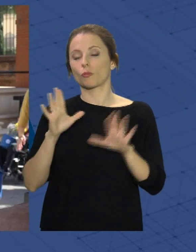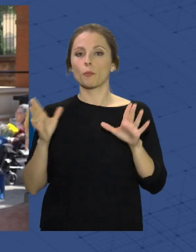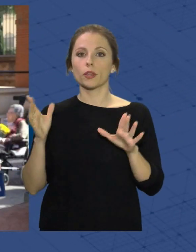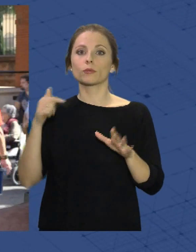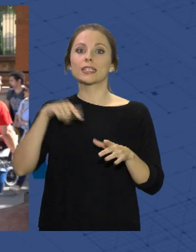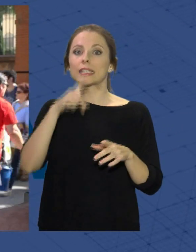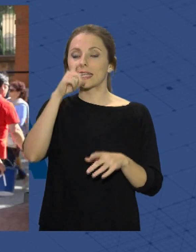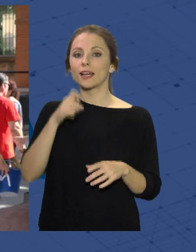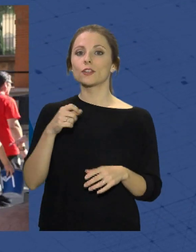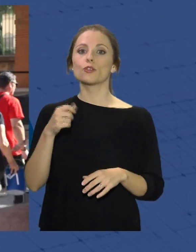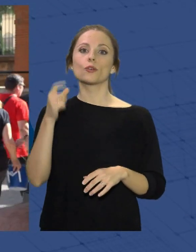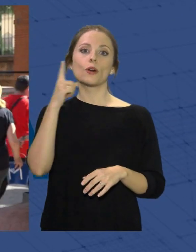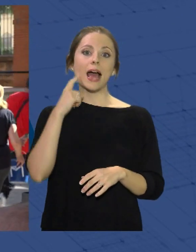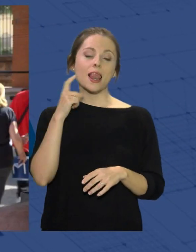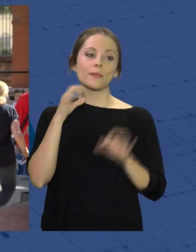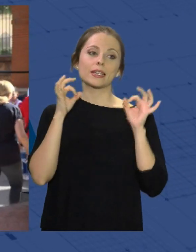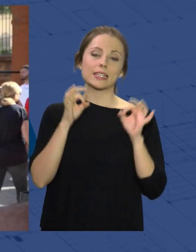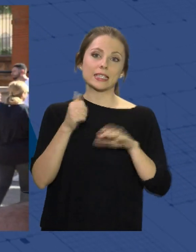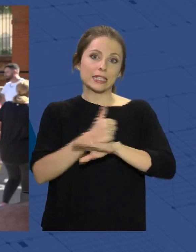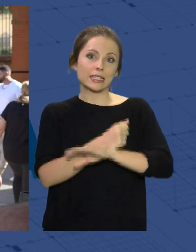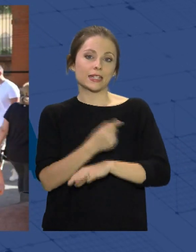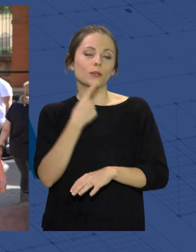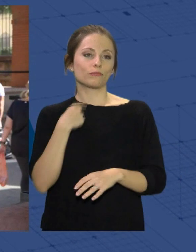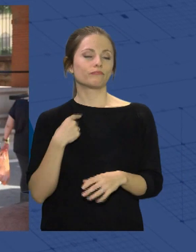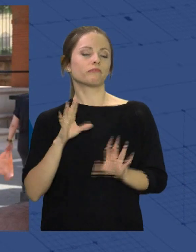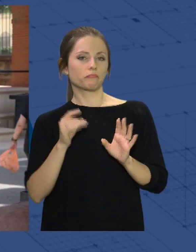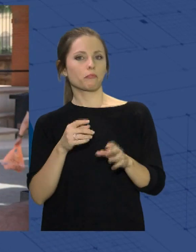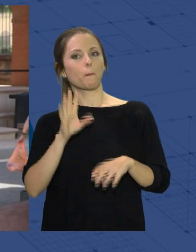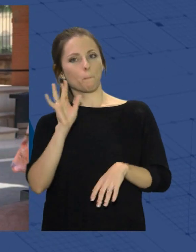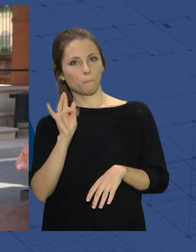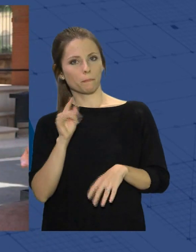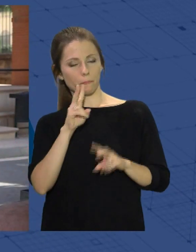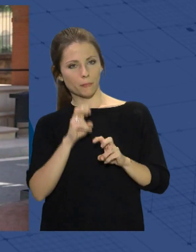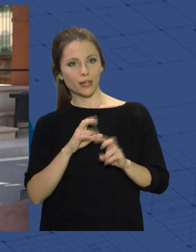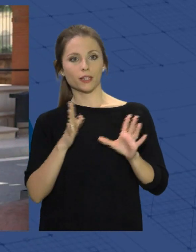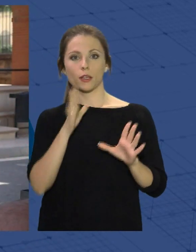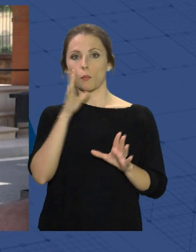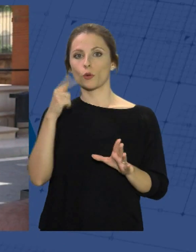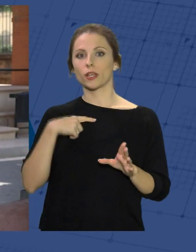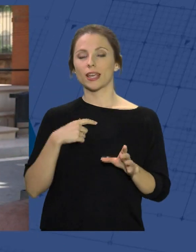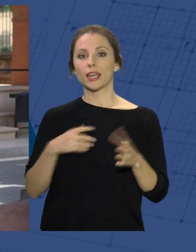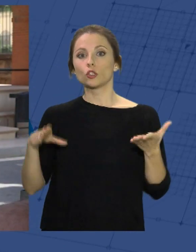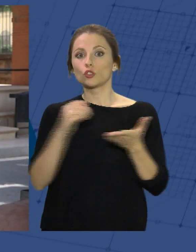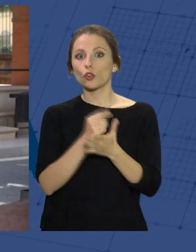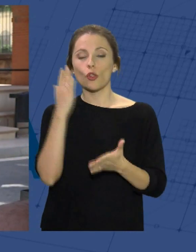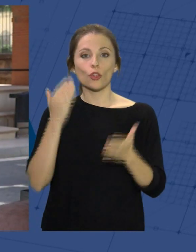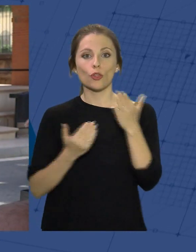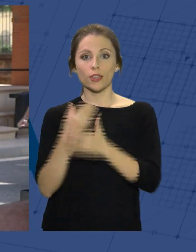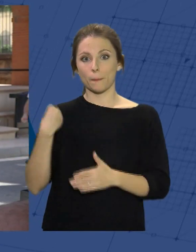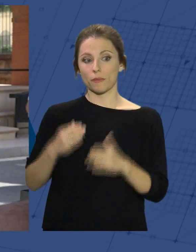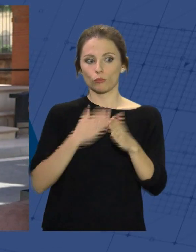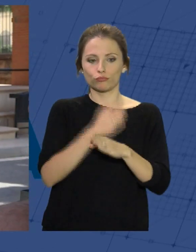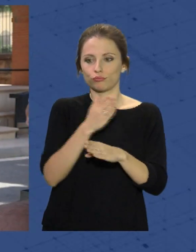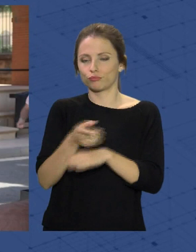y han espaciado la visita. Realmente ha sido a partir del jueves cuando más afluencia hemos visto que está habiendo en los